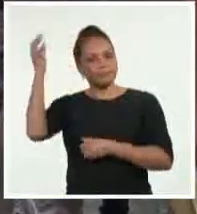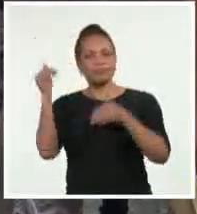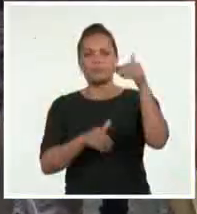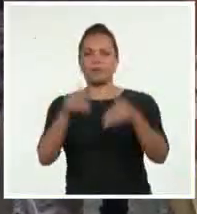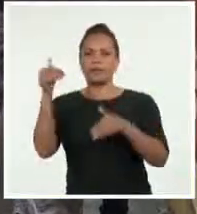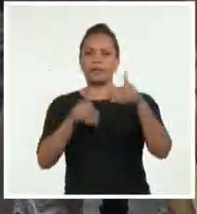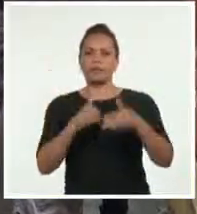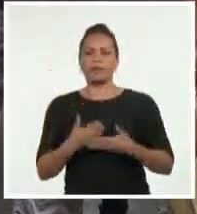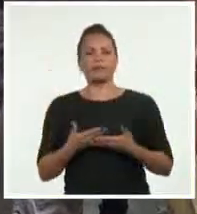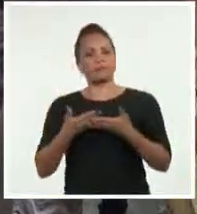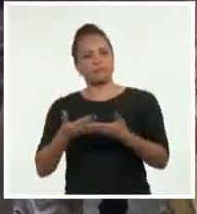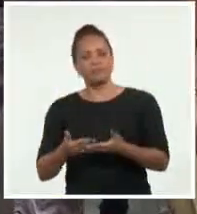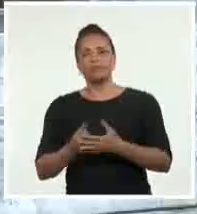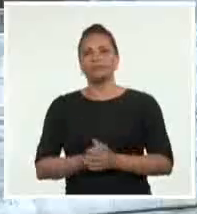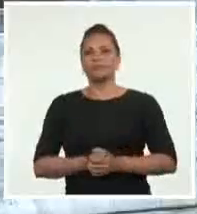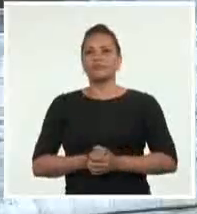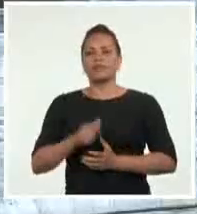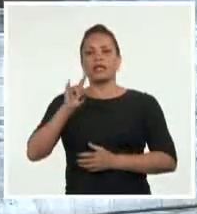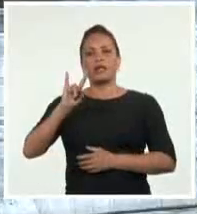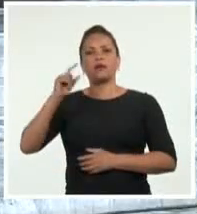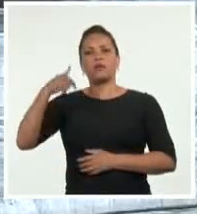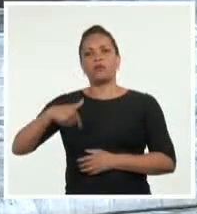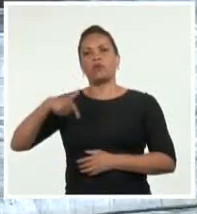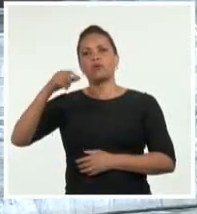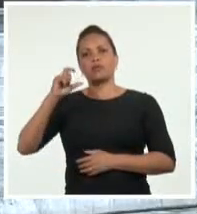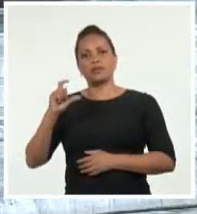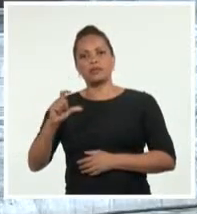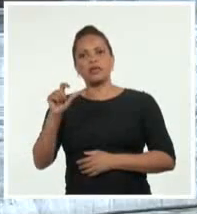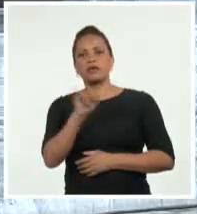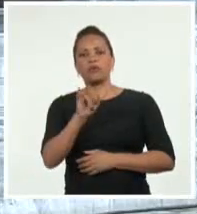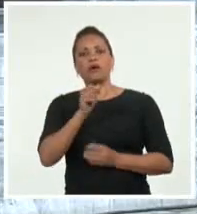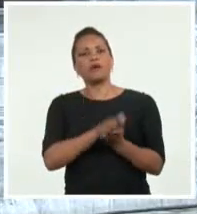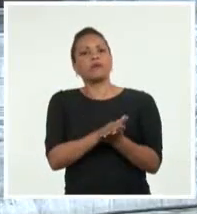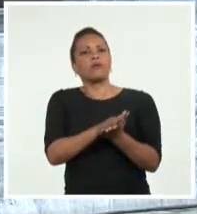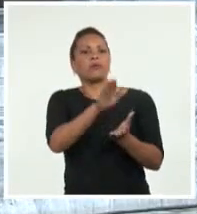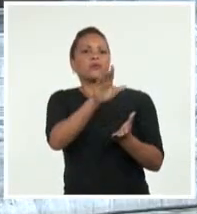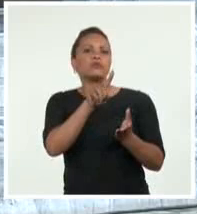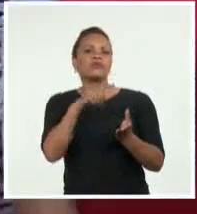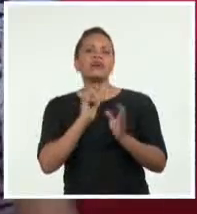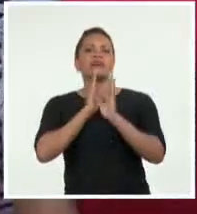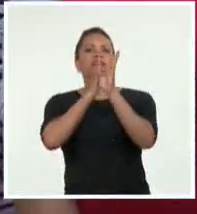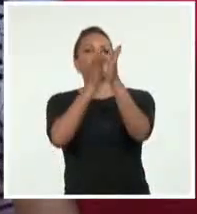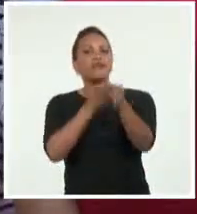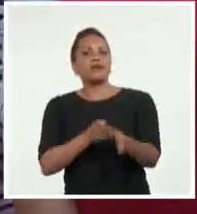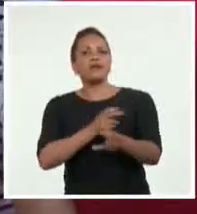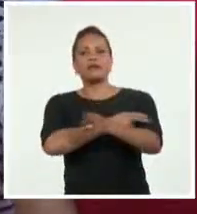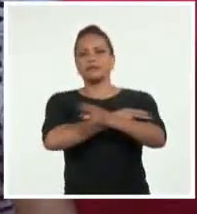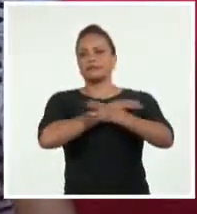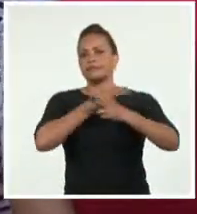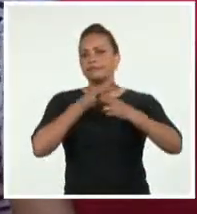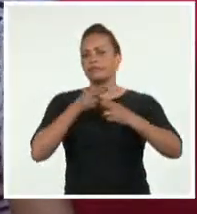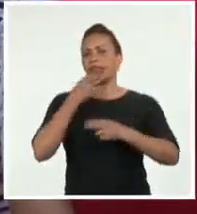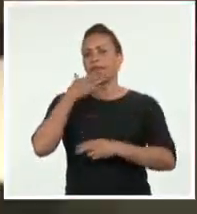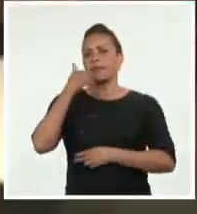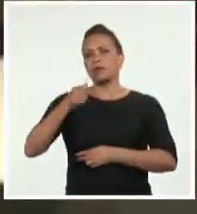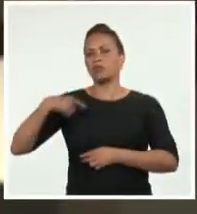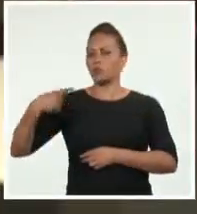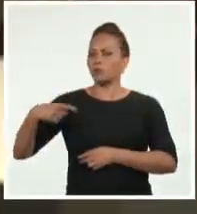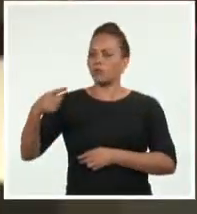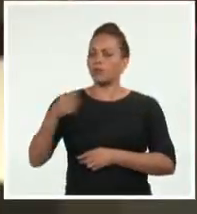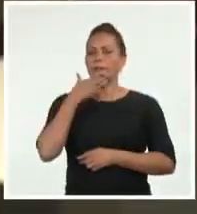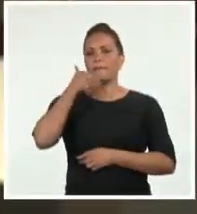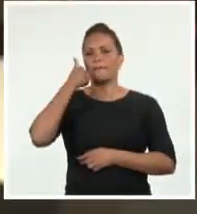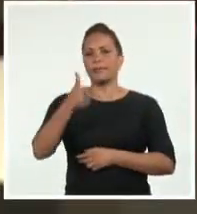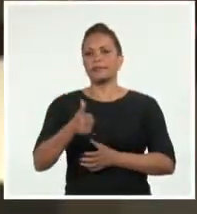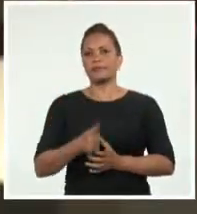de homenaje. Desde la unión de jóvenes comunistas quedó el compromiso de ser fieles a su legado y mejores cada día. Al